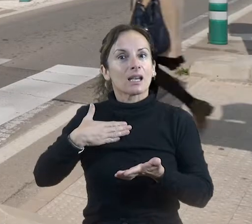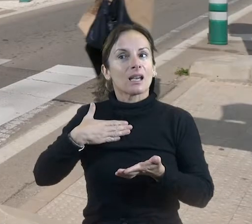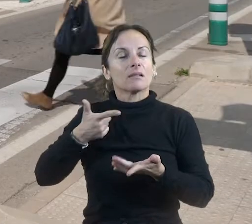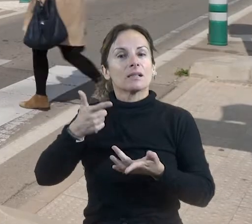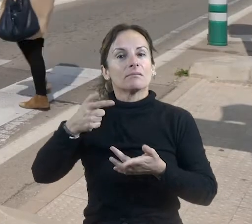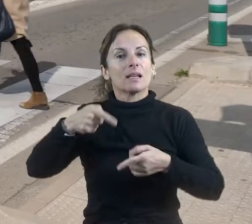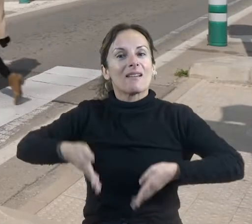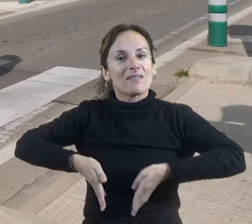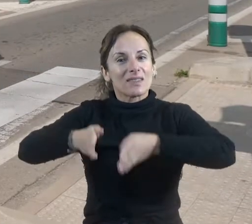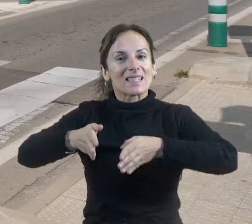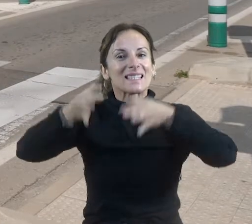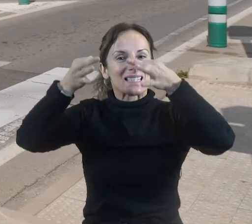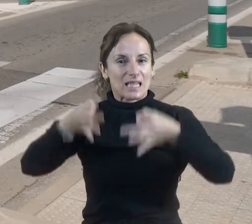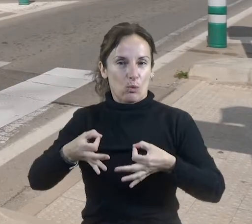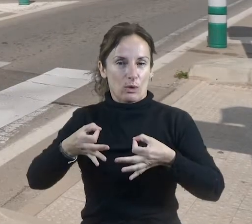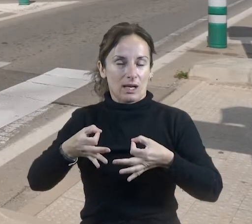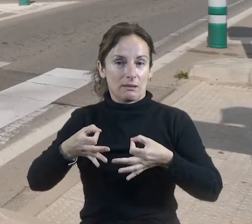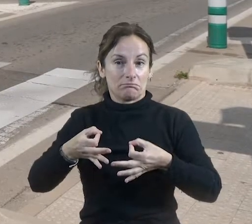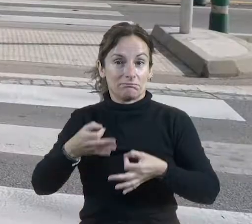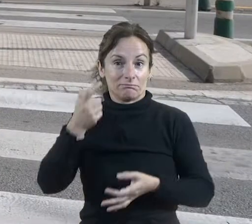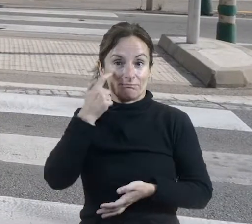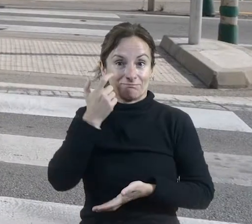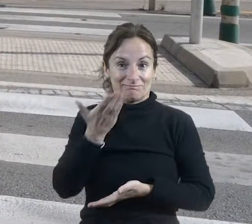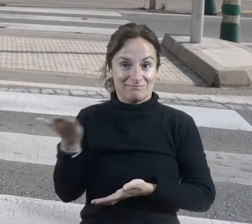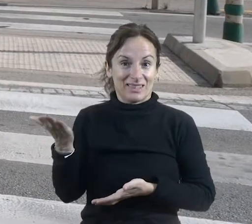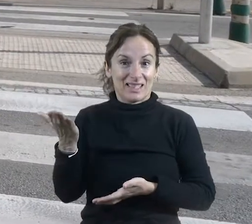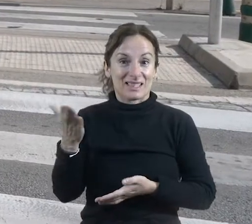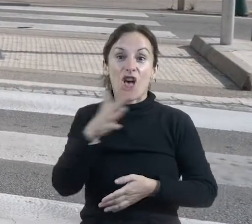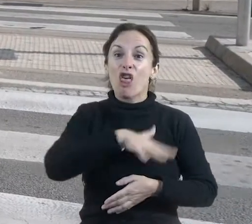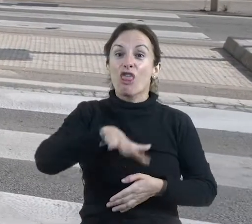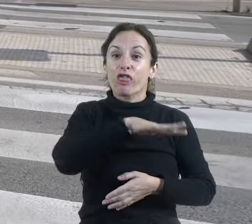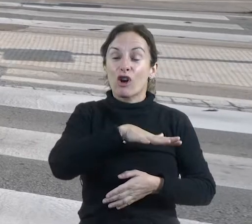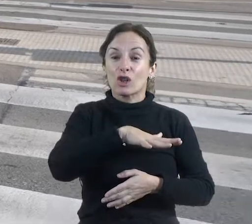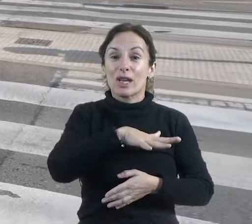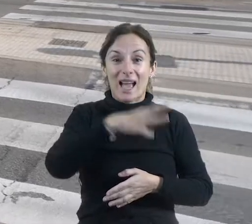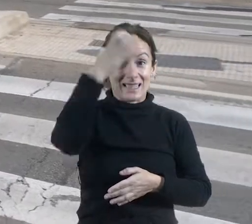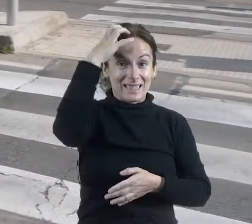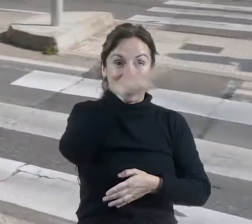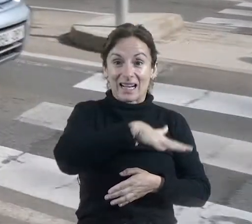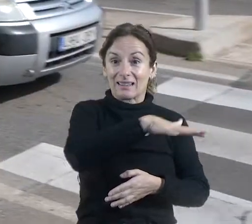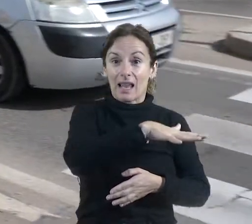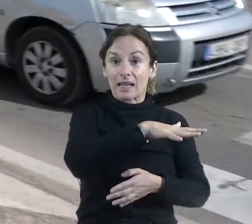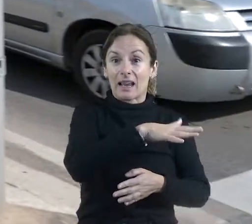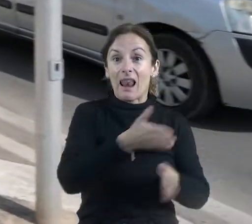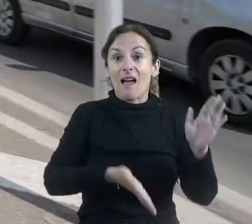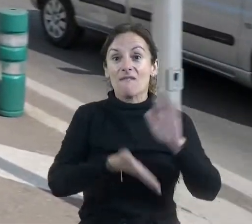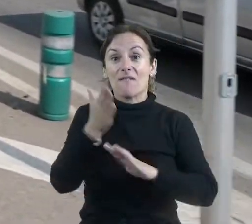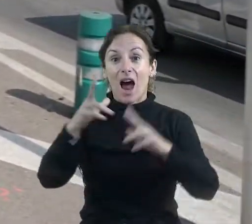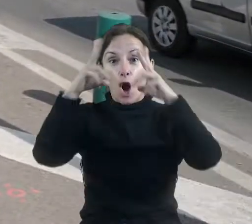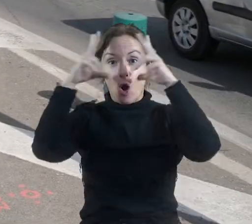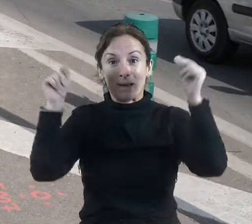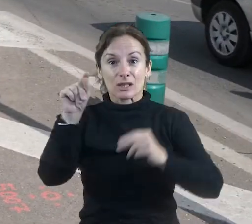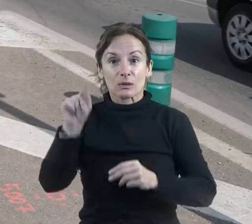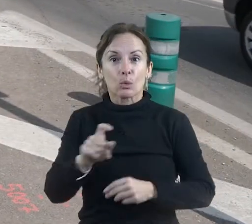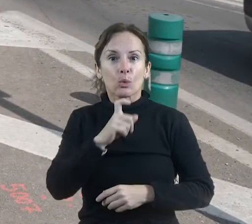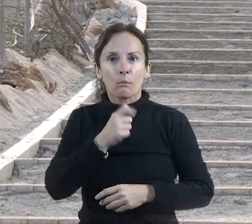dentro de la ciudad por este tipo de vías más seguras. Como se puede ver, día de hoy, la gente que está accediendo desde el Secar de la